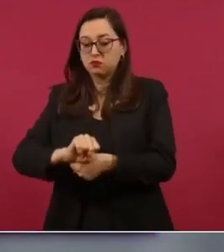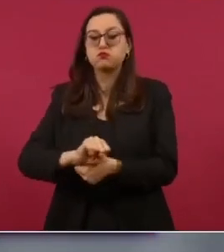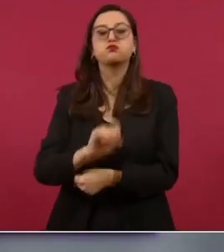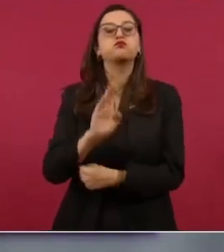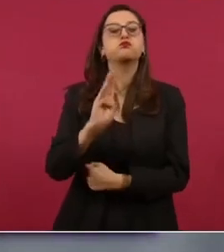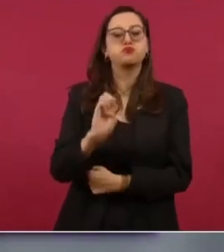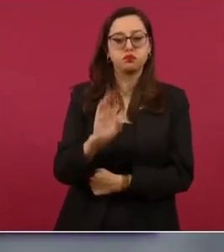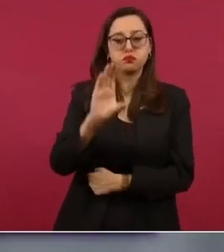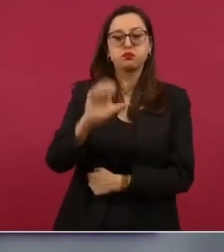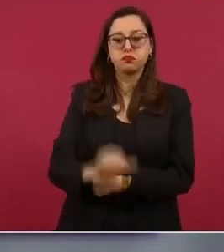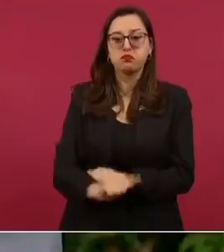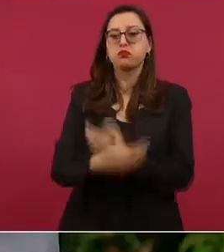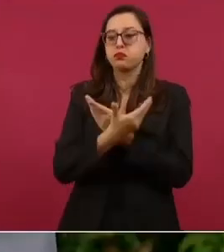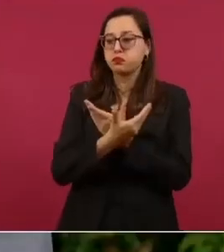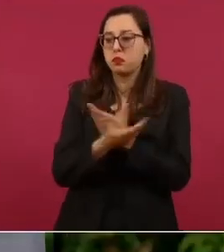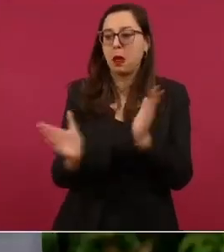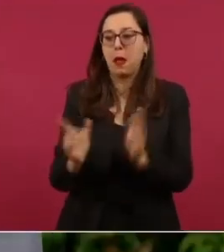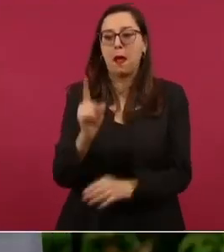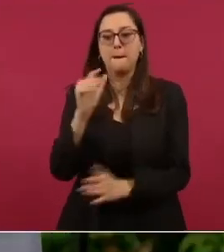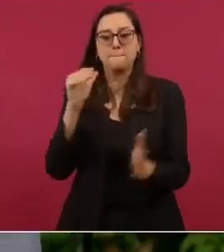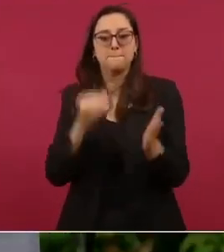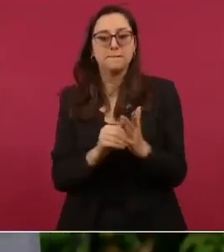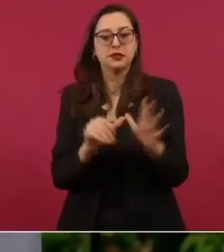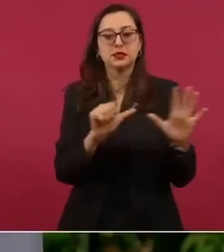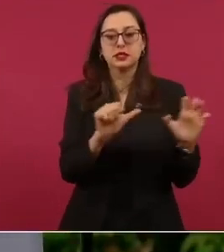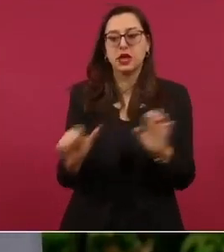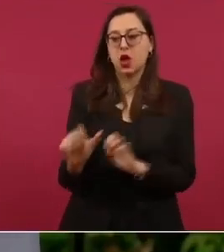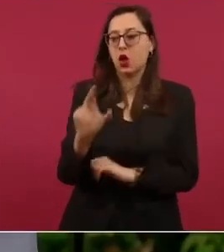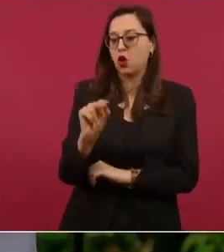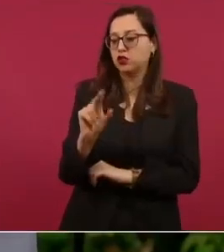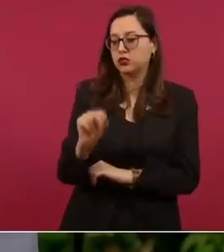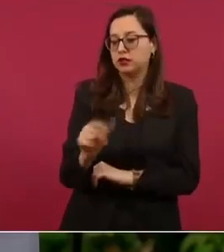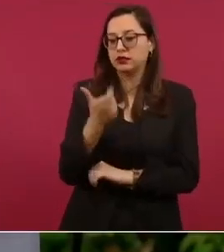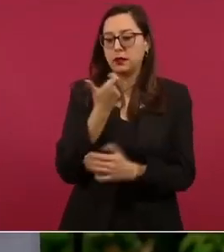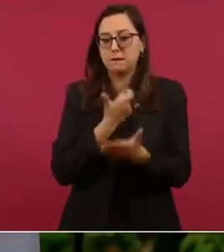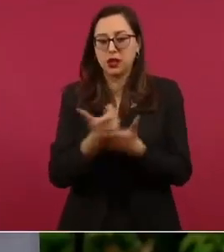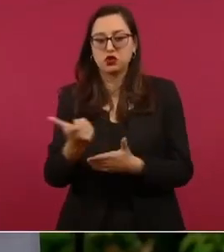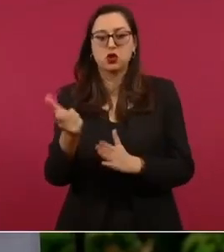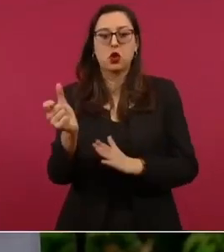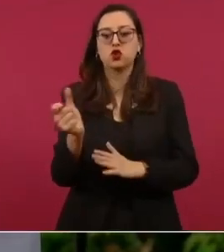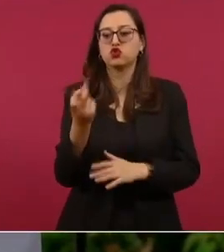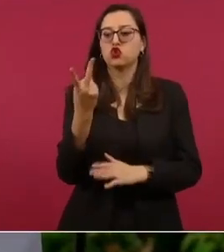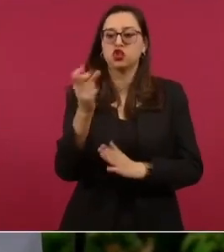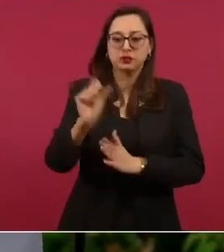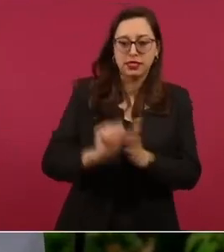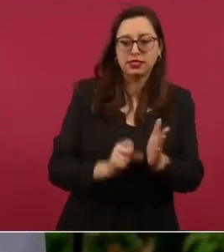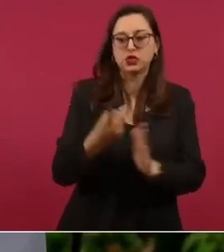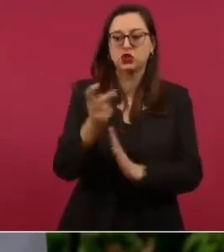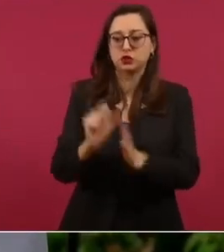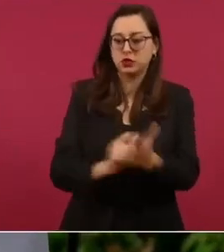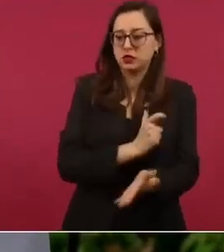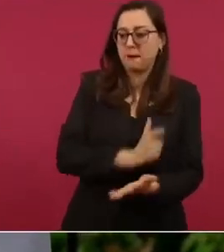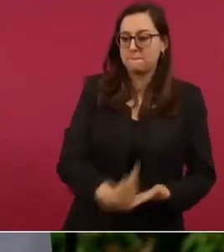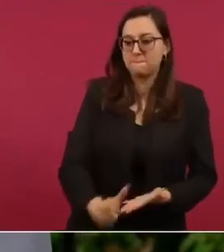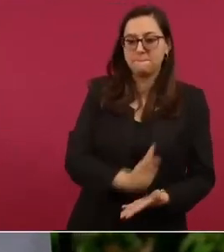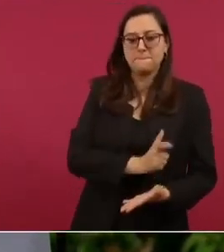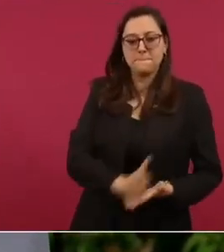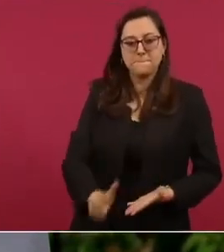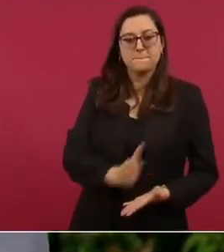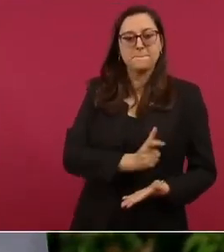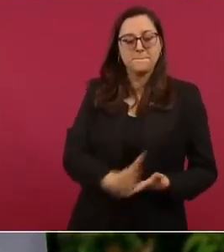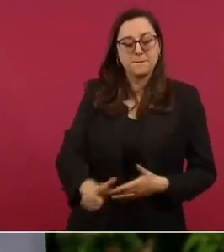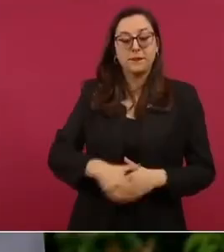becas de mil seiscientos ochenta pesos bimestrales todos los